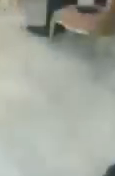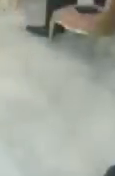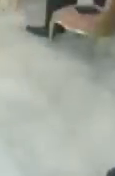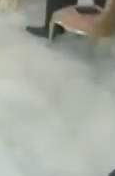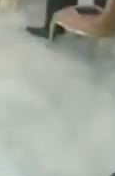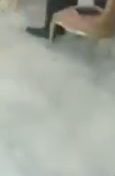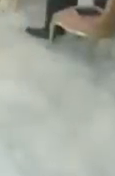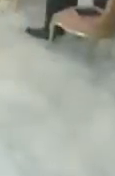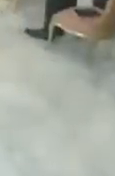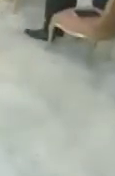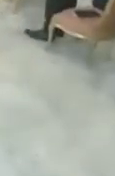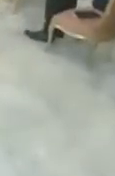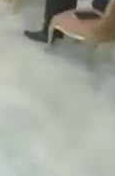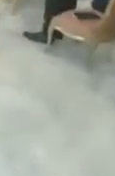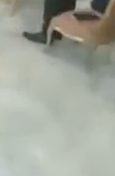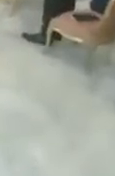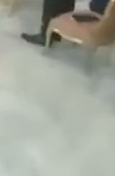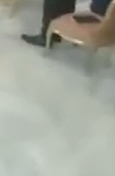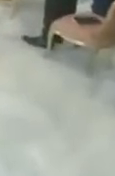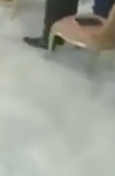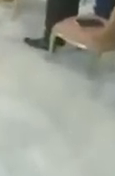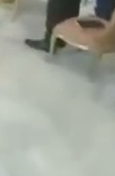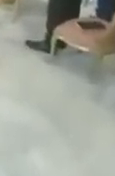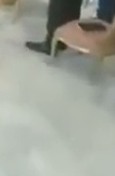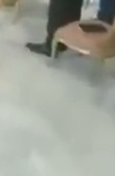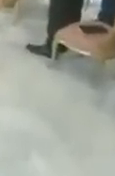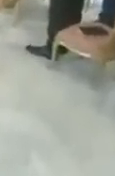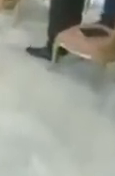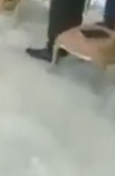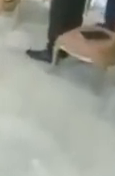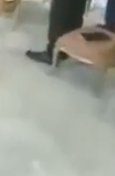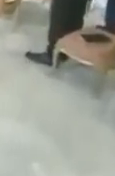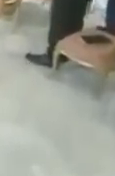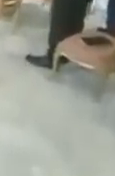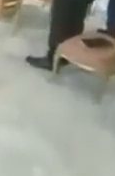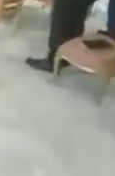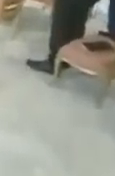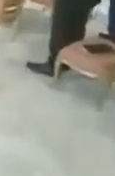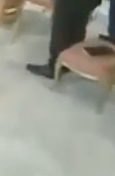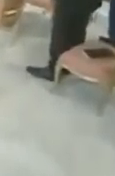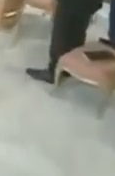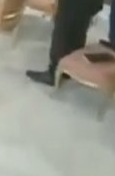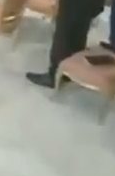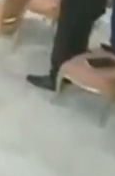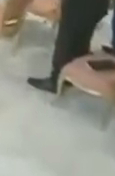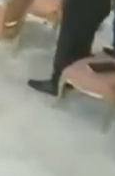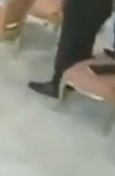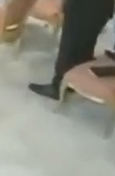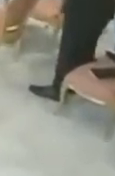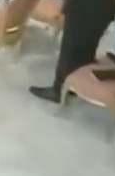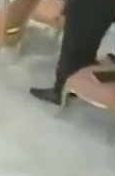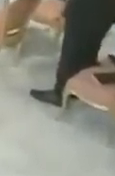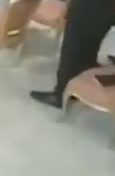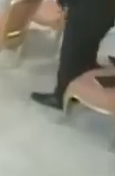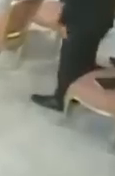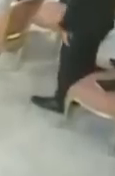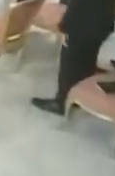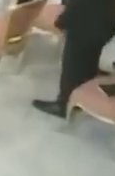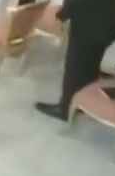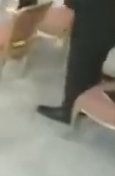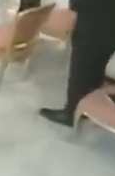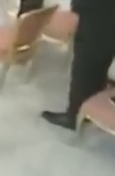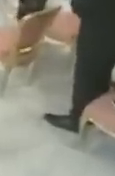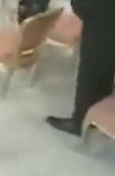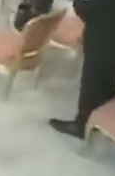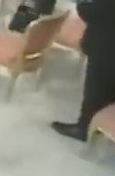República Bolivariana de Venezuela. Al sol del Perú, el presidente de la República Bolivariana de Venezuela, Nicolás Maduro Moros, acompañado del presidente